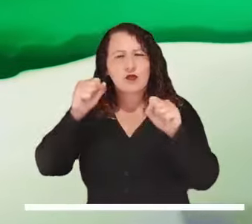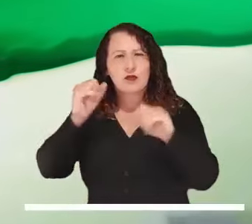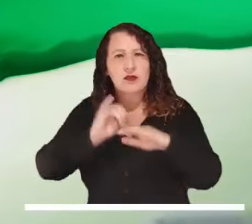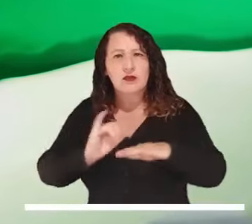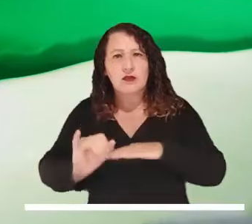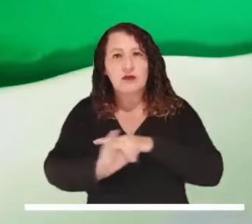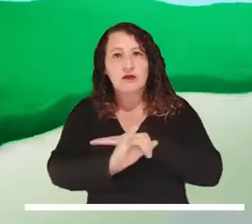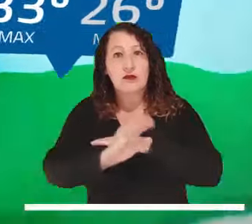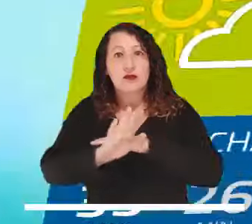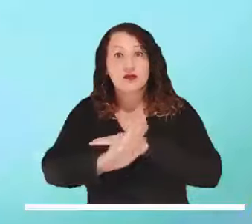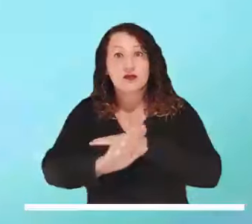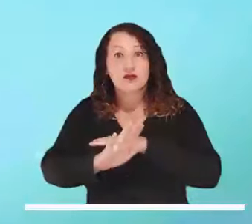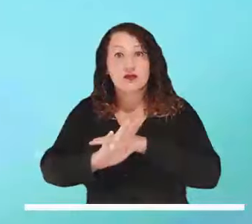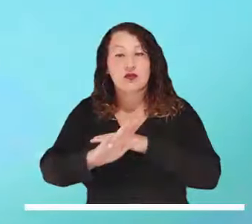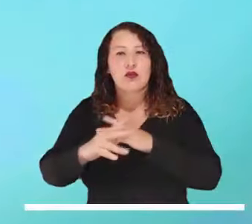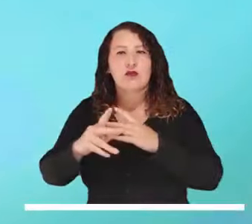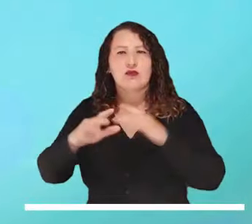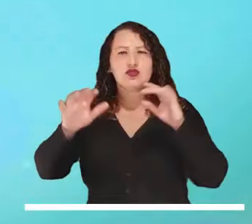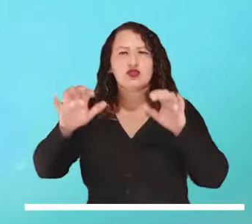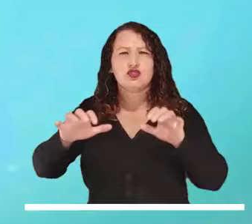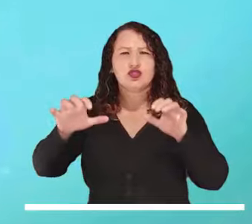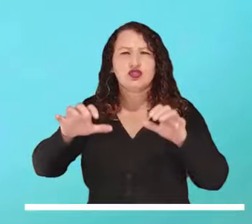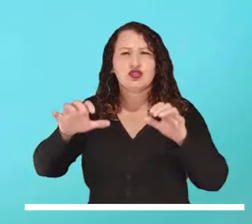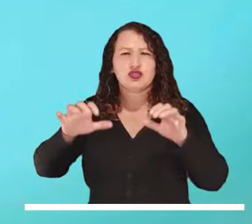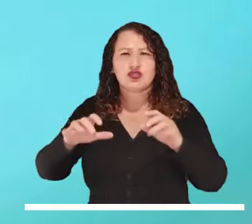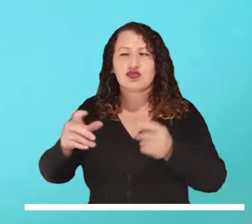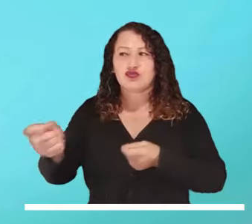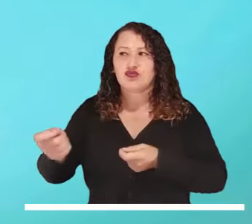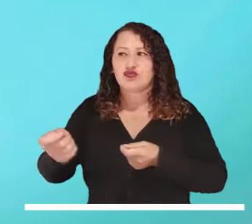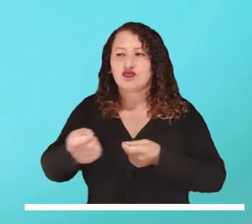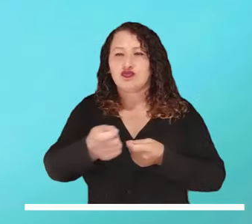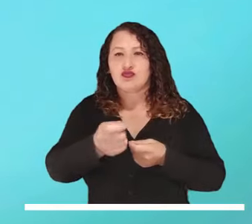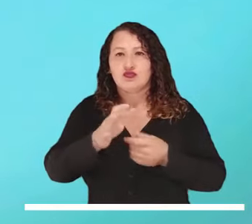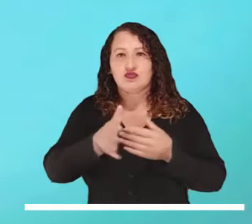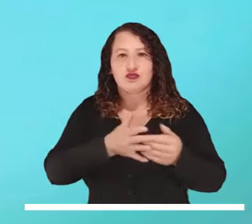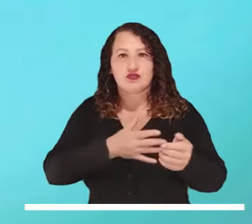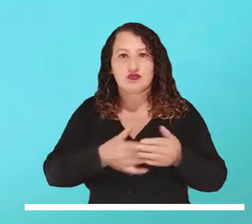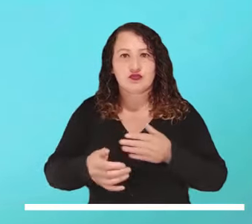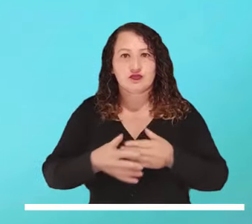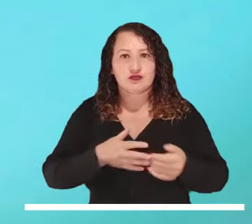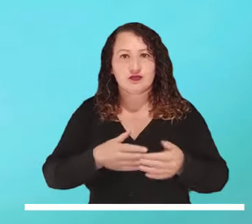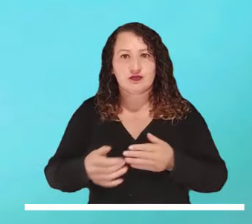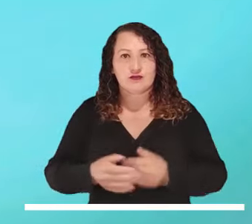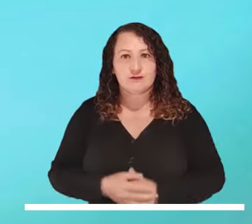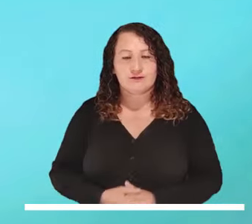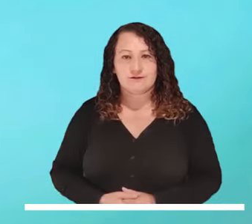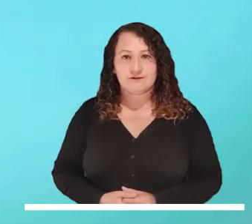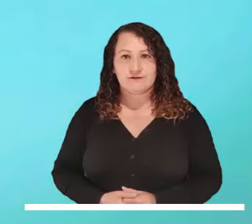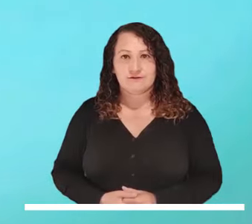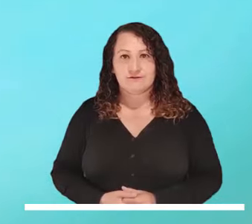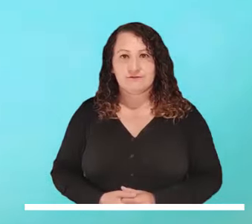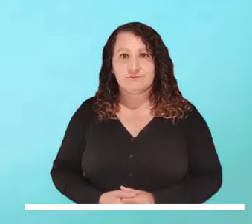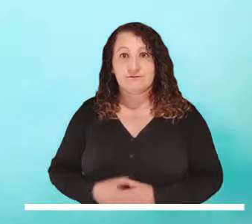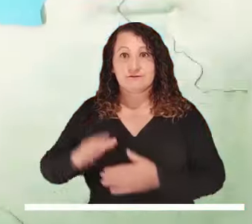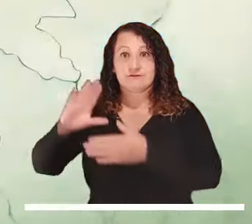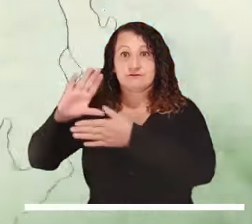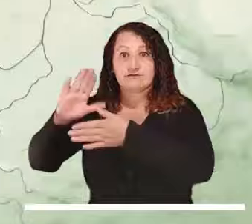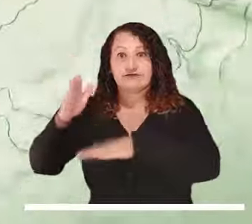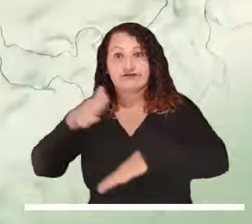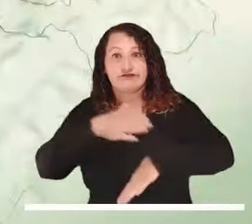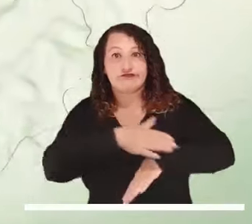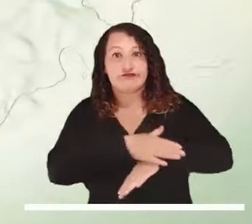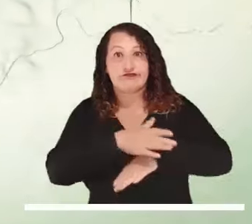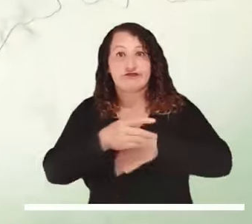despejadas. Aunque el tiempo seco será el protagonista de la mañana en las islas, lloviznas ocasionales podrían surgir en zonas aledañas